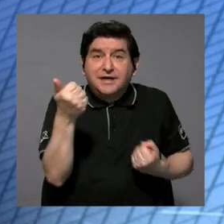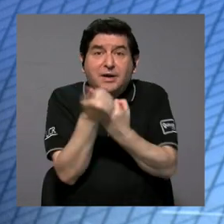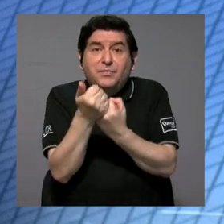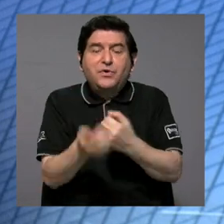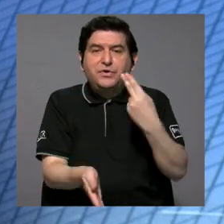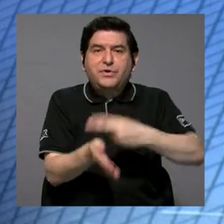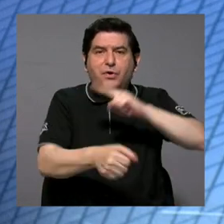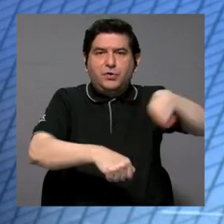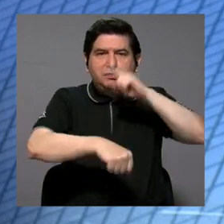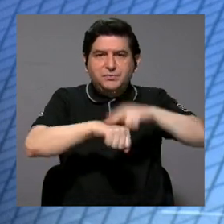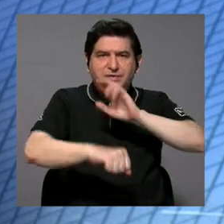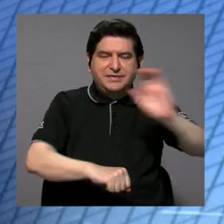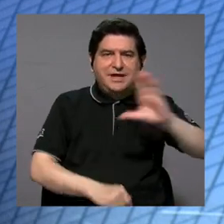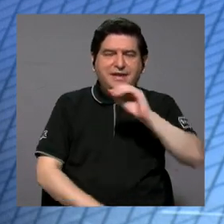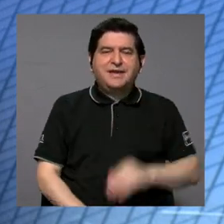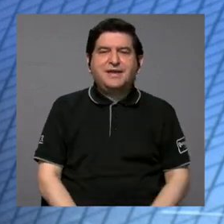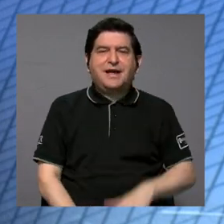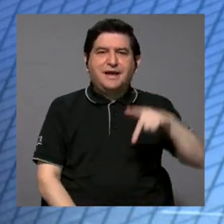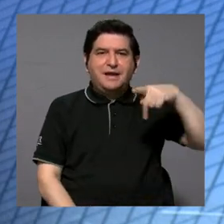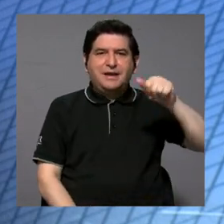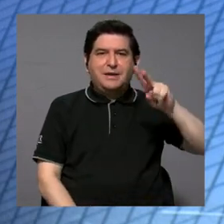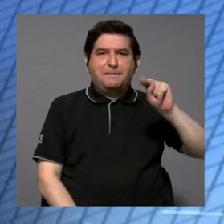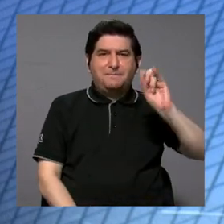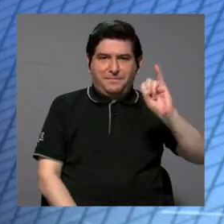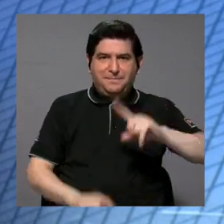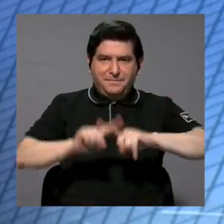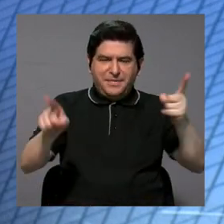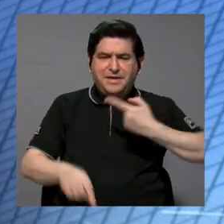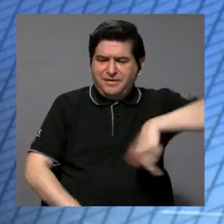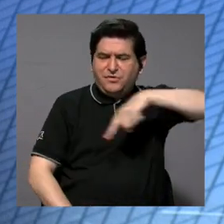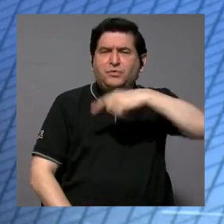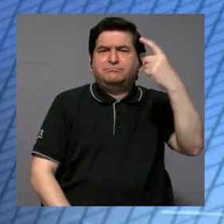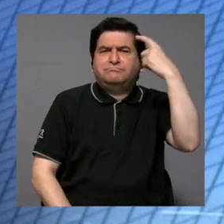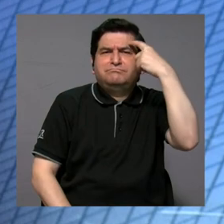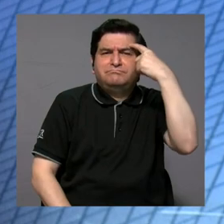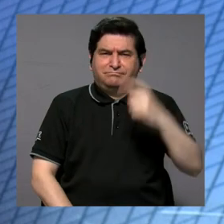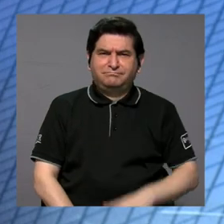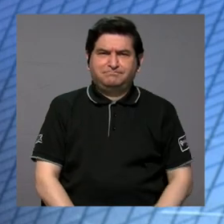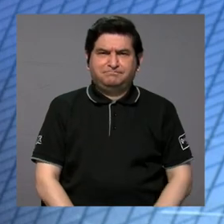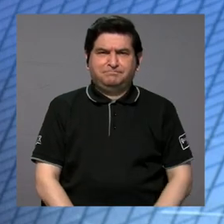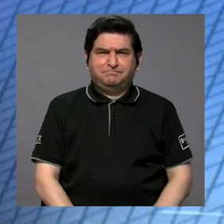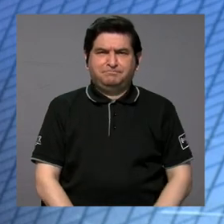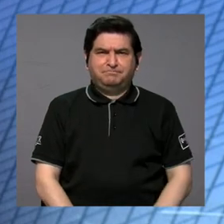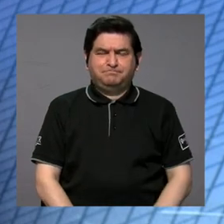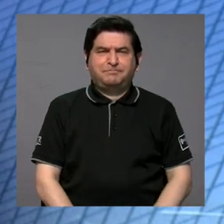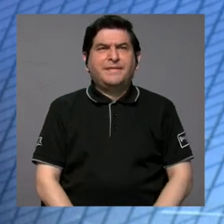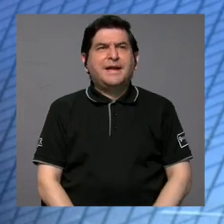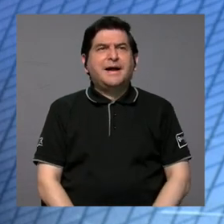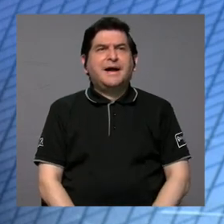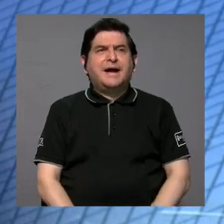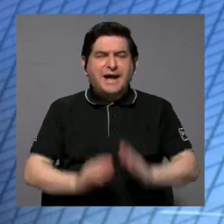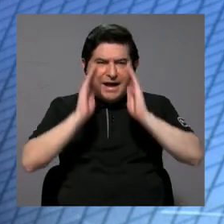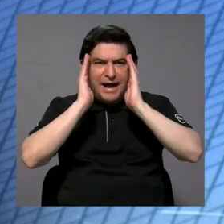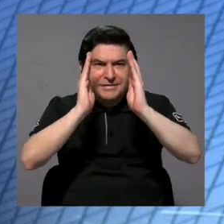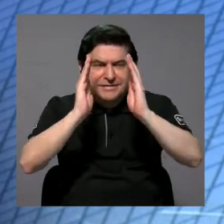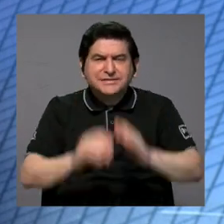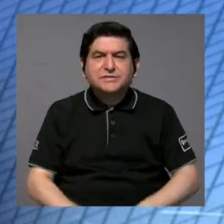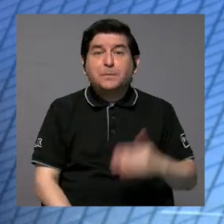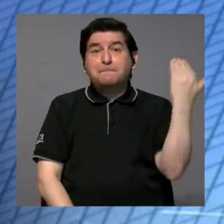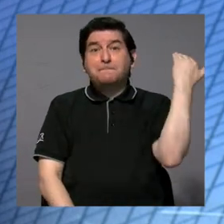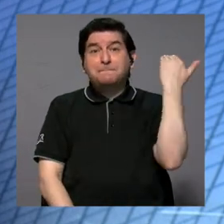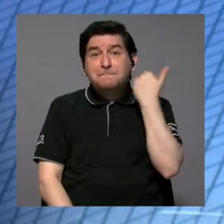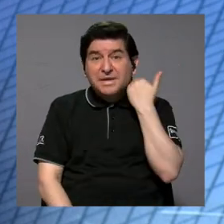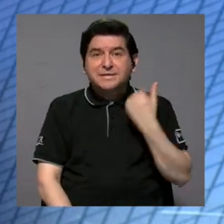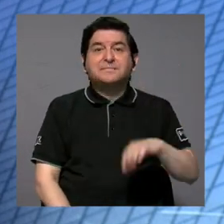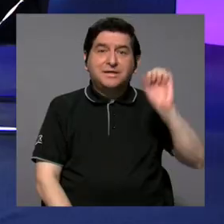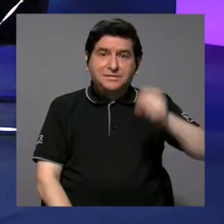Hospital Nacional de Niños y al Patronato Nacional de la Infancia, pero de repente lo que pensamos es, bueno, vamos a dedicarnos a atender a las víctimas que van a